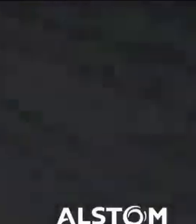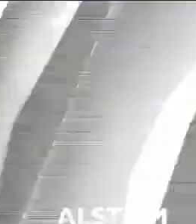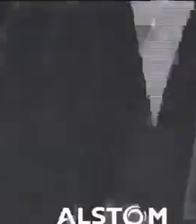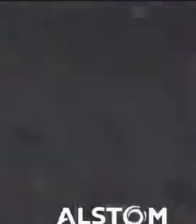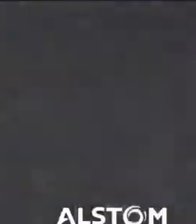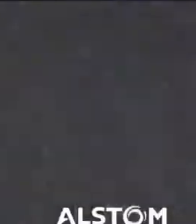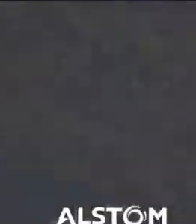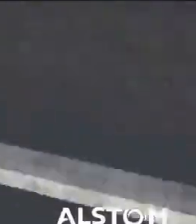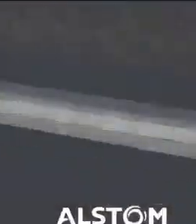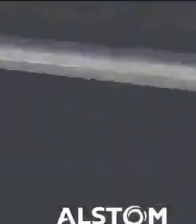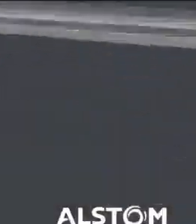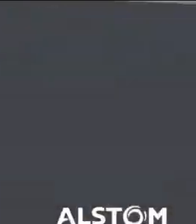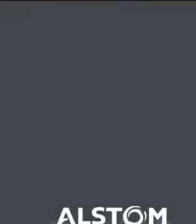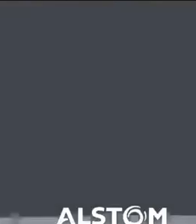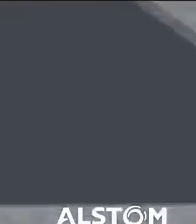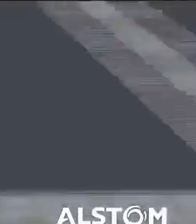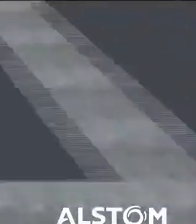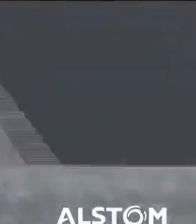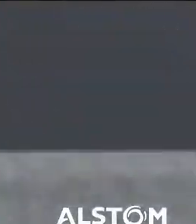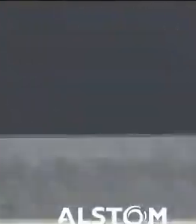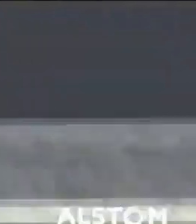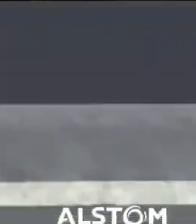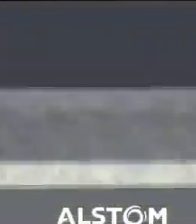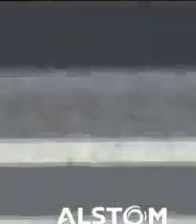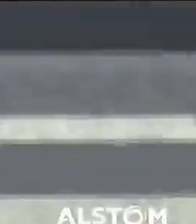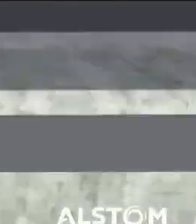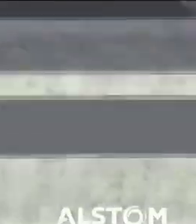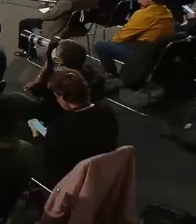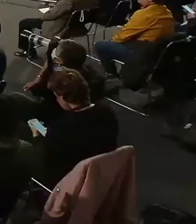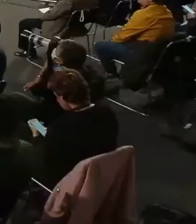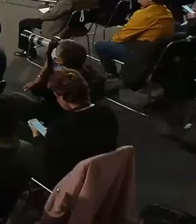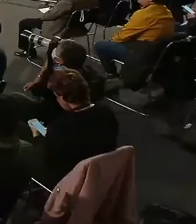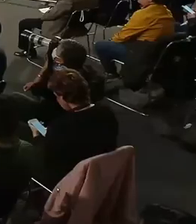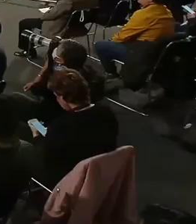un referente para todos los proyectos que vienen después. Muchas gracias. Es cuanto, señor. Gracias.